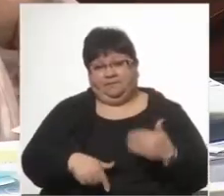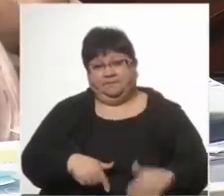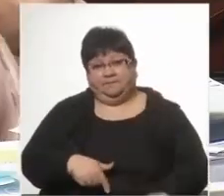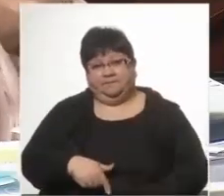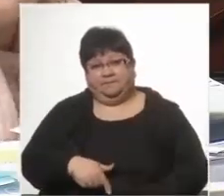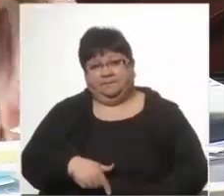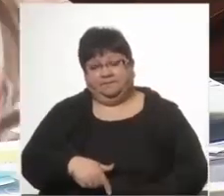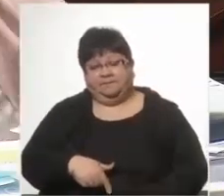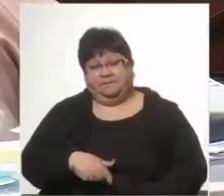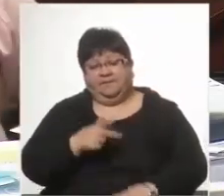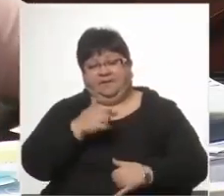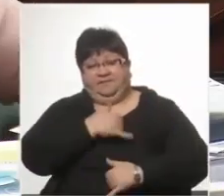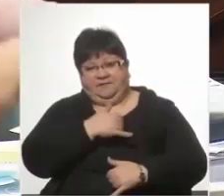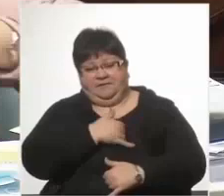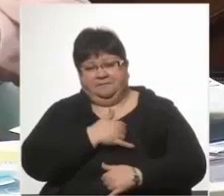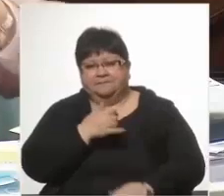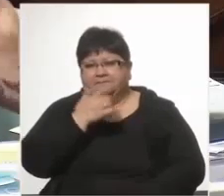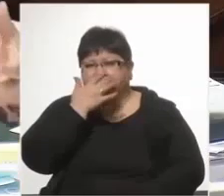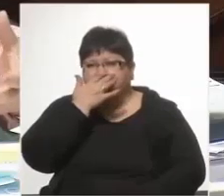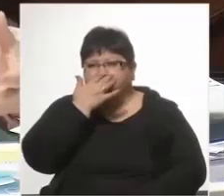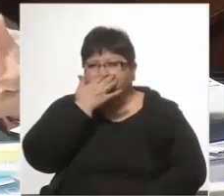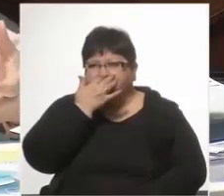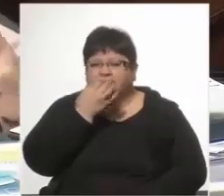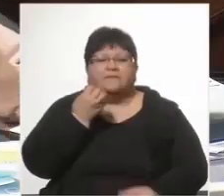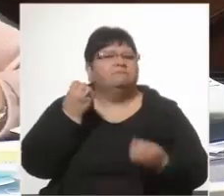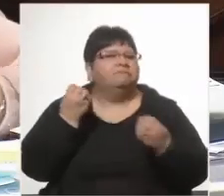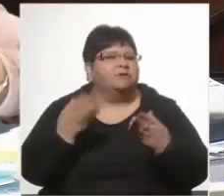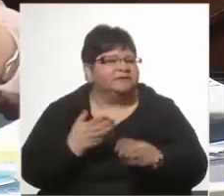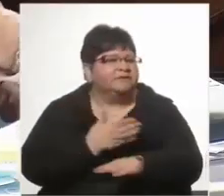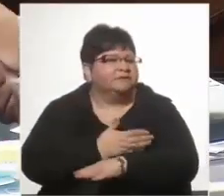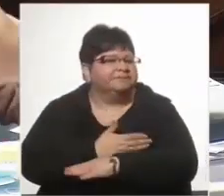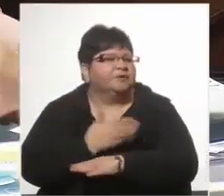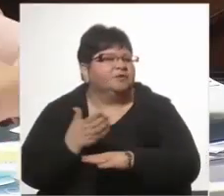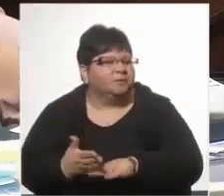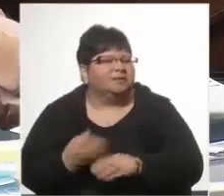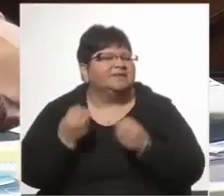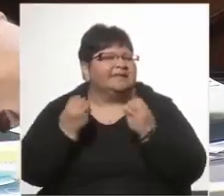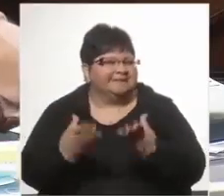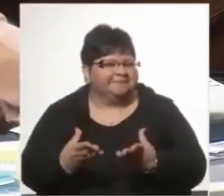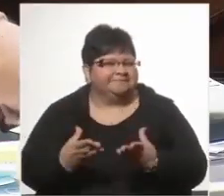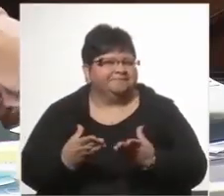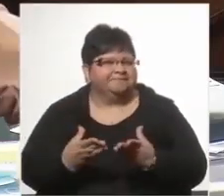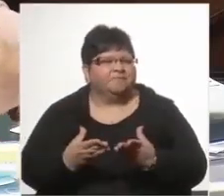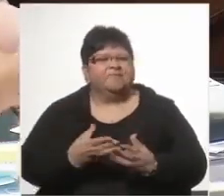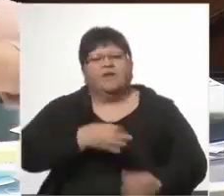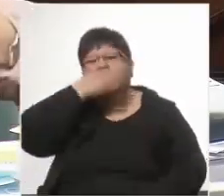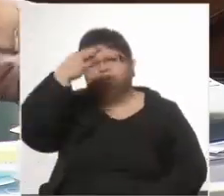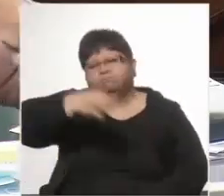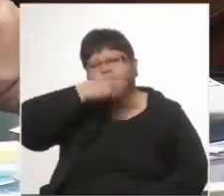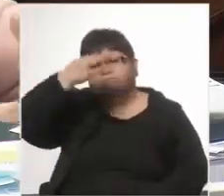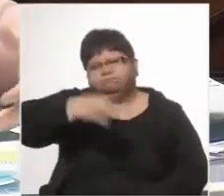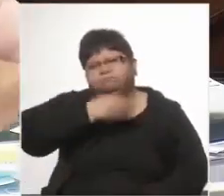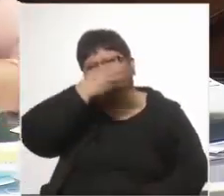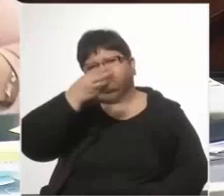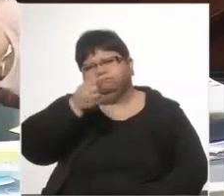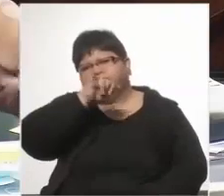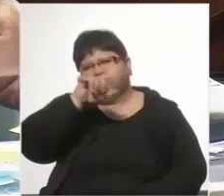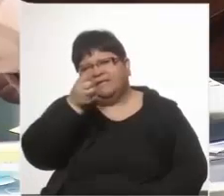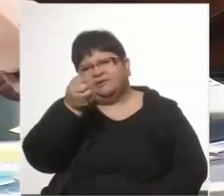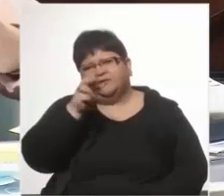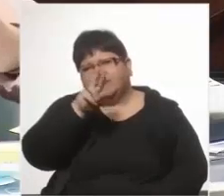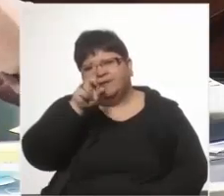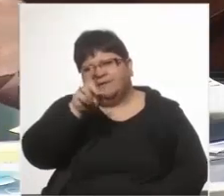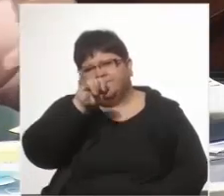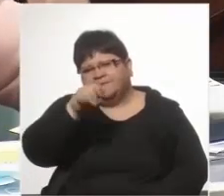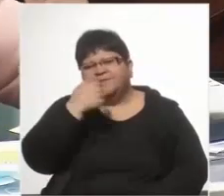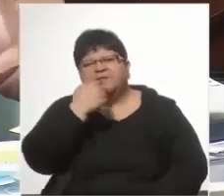En consecuencia, yo con esto, ¿qué quiero decir? Todas las consideraciones que el ministro Ballardi hizo, que habló con Fajardo, que habló con...